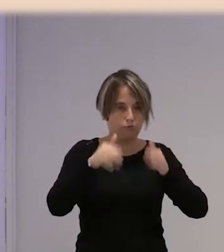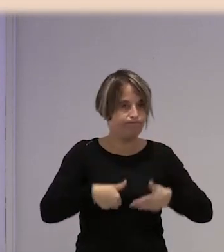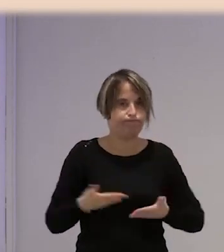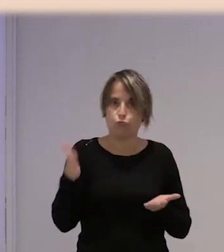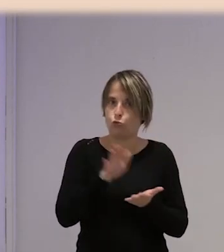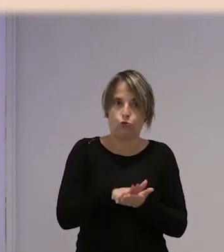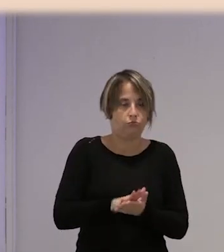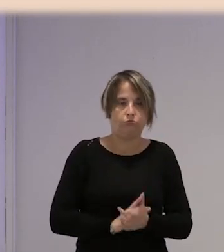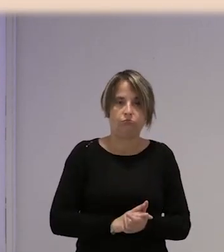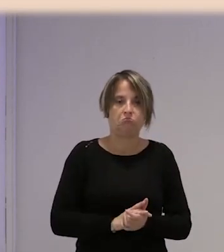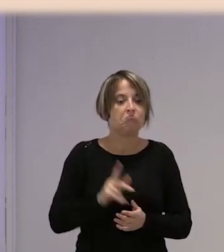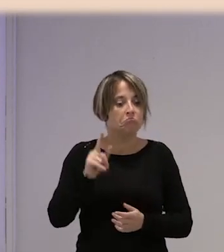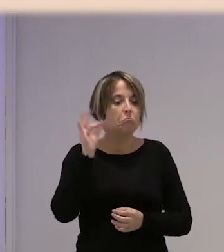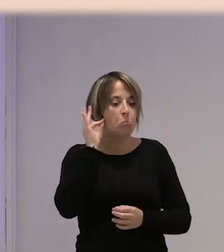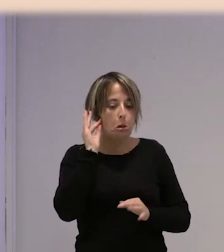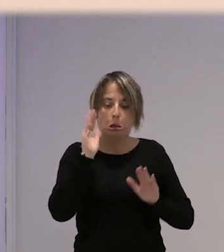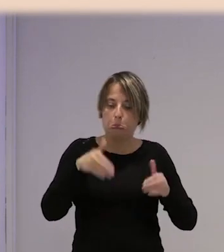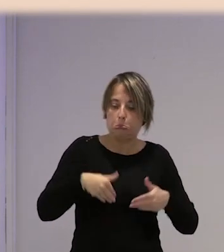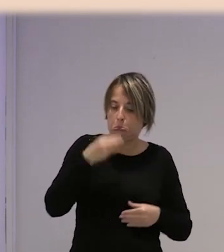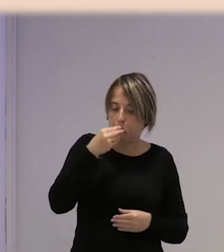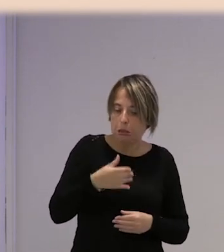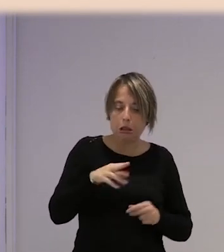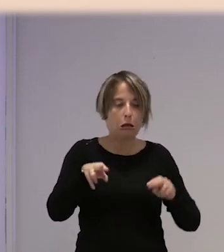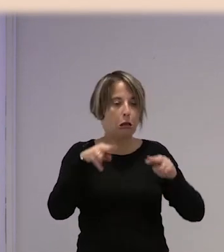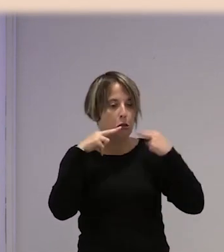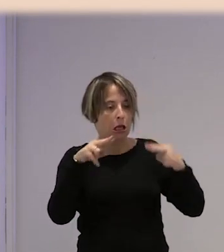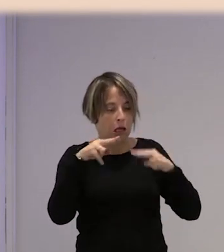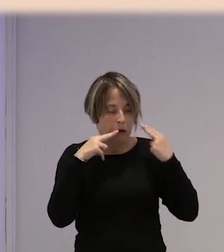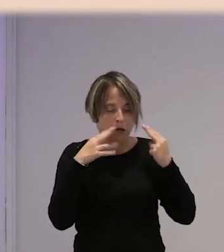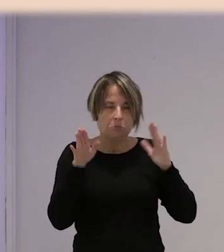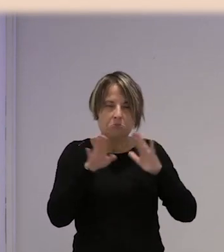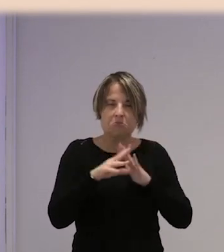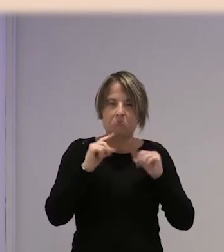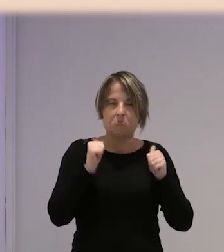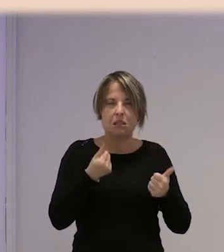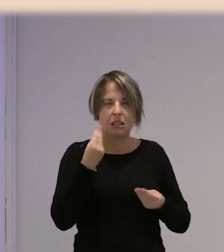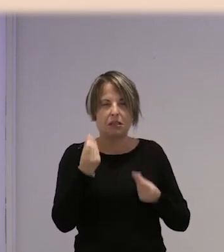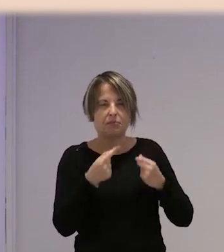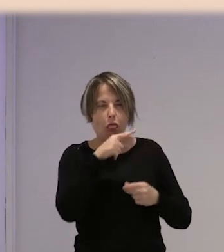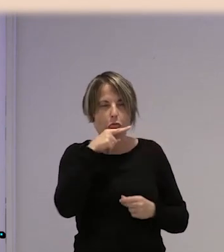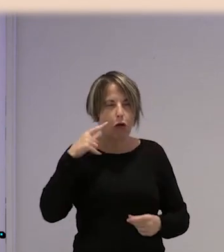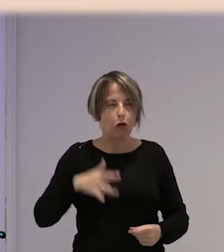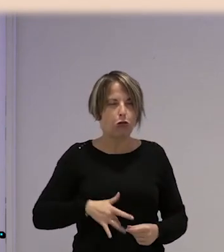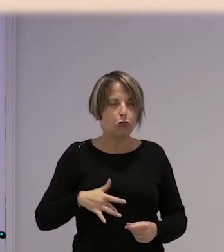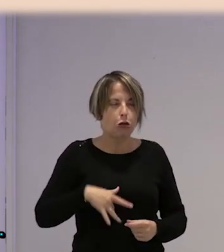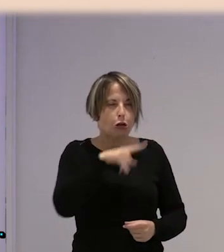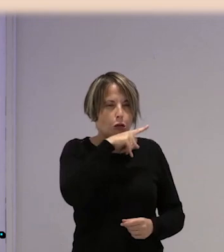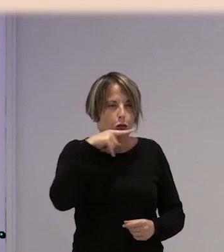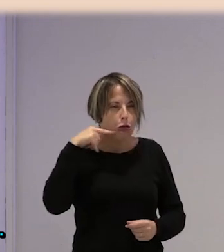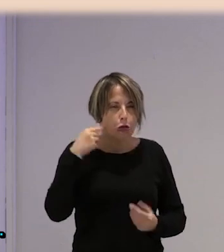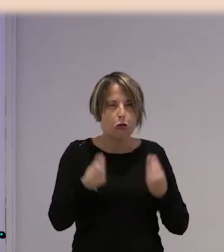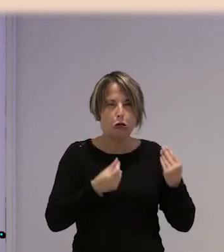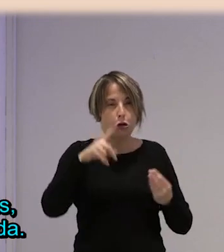por lo visto, ella llegó bien, no tenía nada, cenaron, le empezó a entrar un dolor en el estómago, ella no sabía